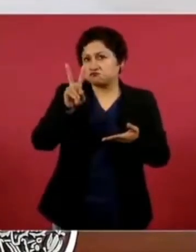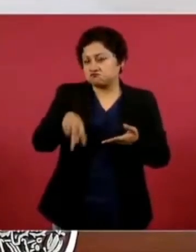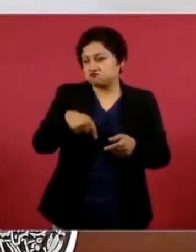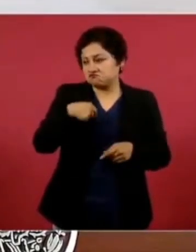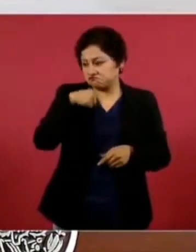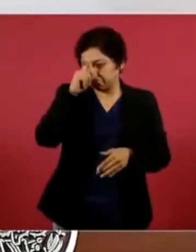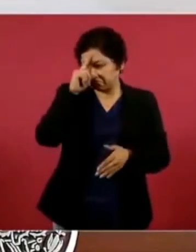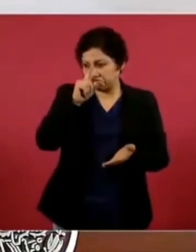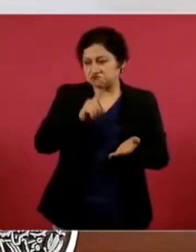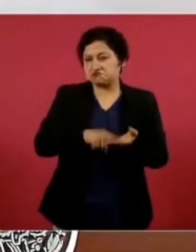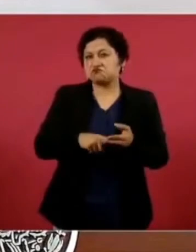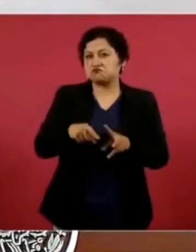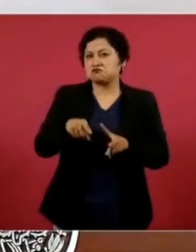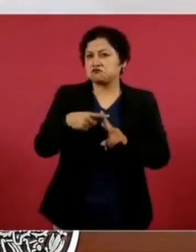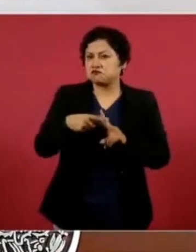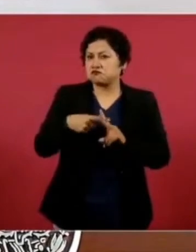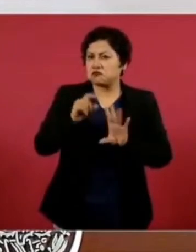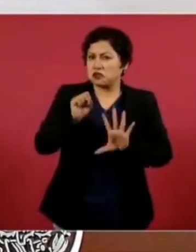de 20 mil millones